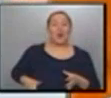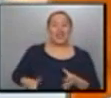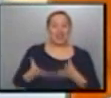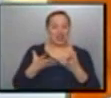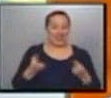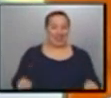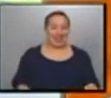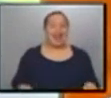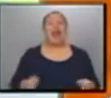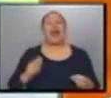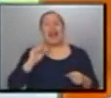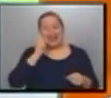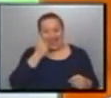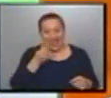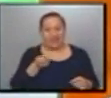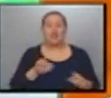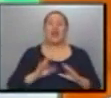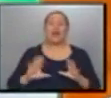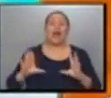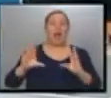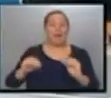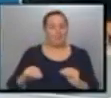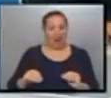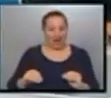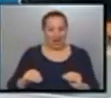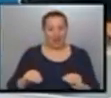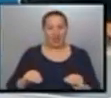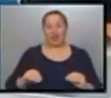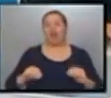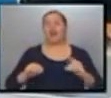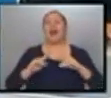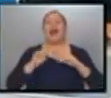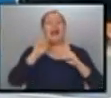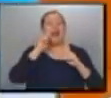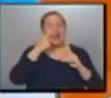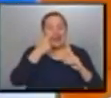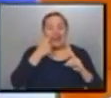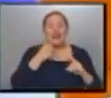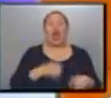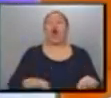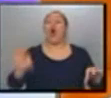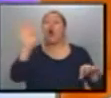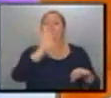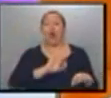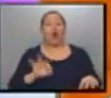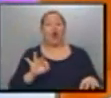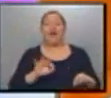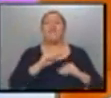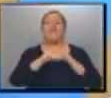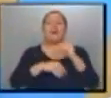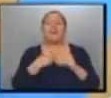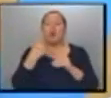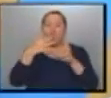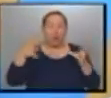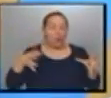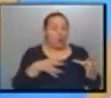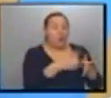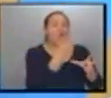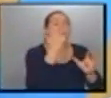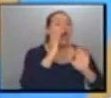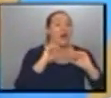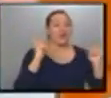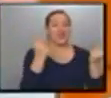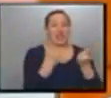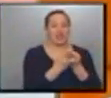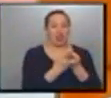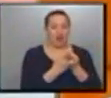está lindo tenerla apagada. No, es lindo tenerla. O es lindo tenerla. O sea, o de última, van toda la familia a la misma habitación donde está la